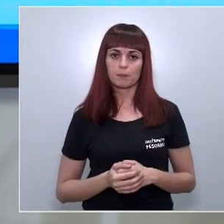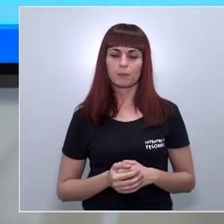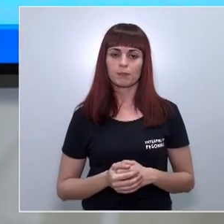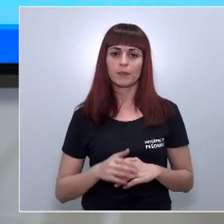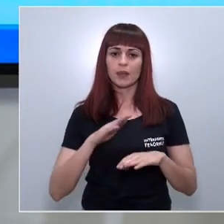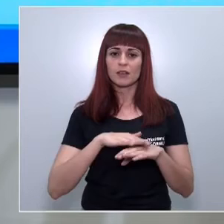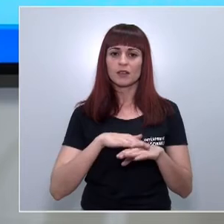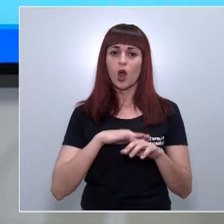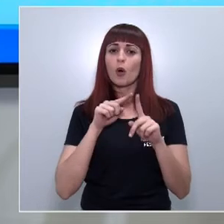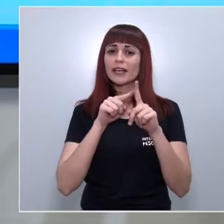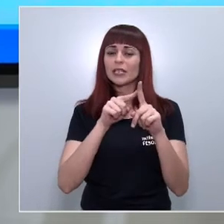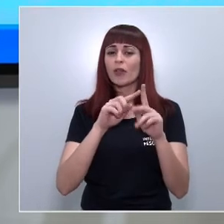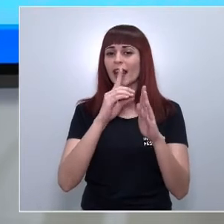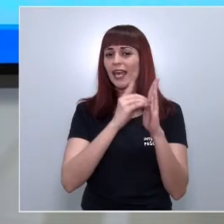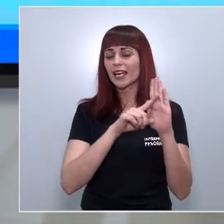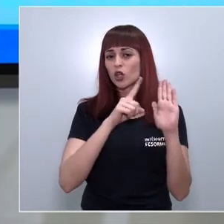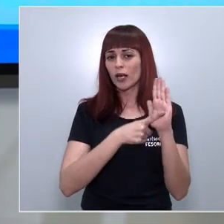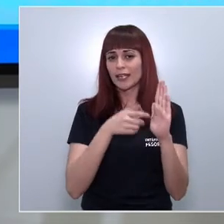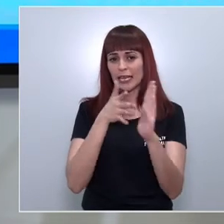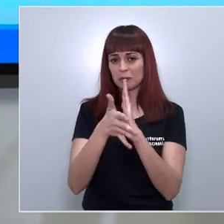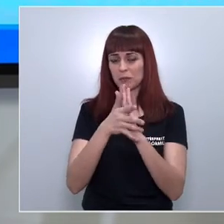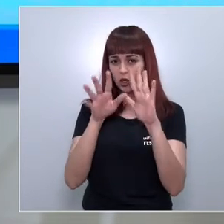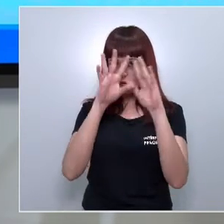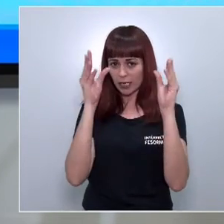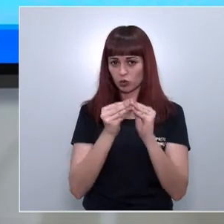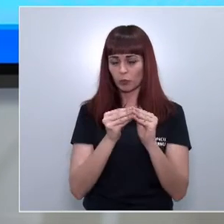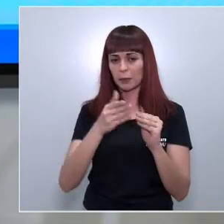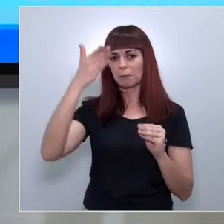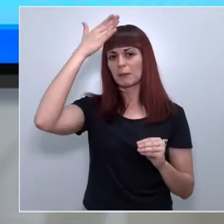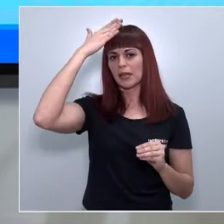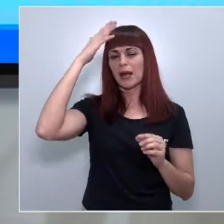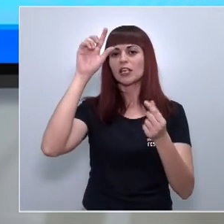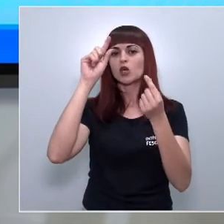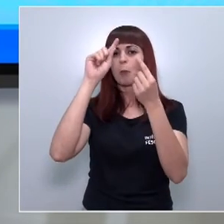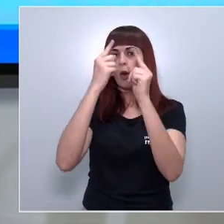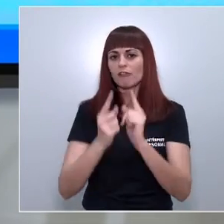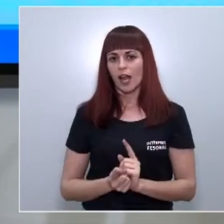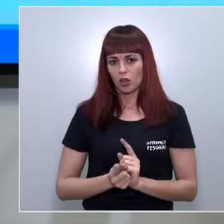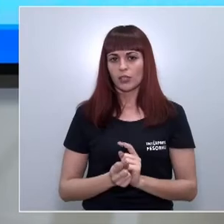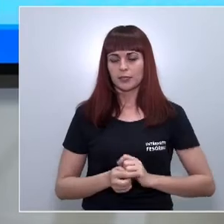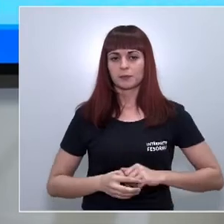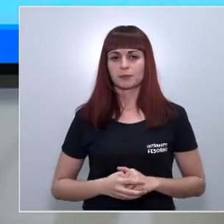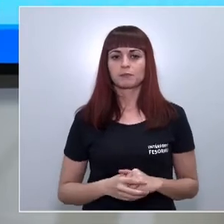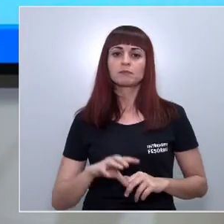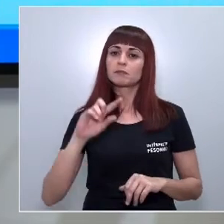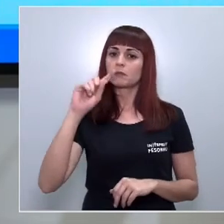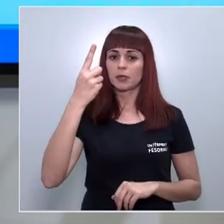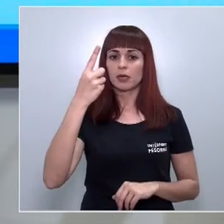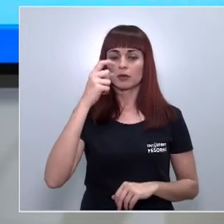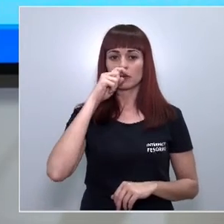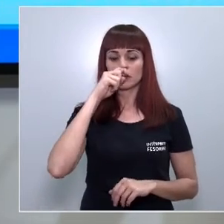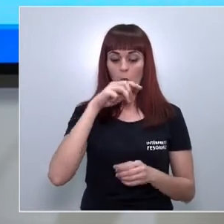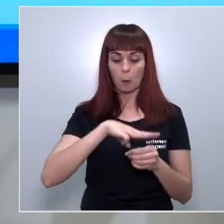de este decreto ley, paso a detallarles de manera esquemática las principales modificaciones y ventajas que aporta. en primer lugar los